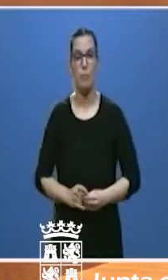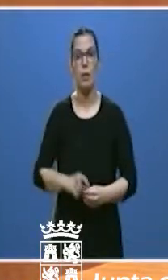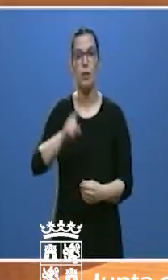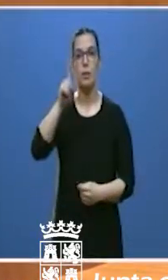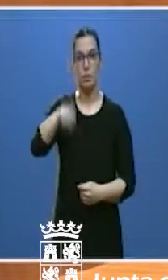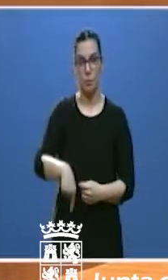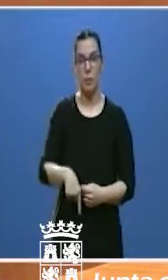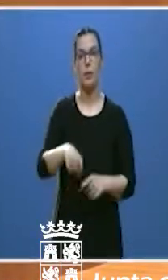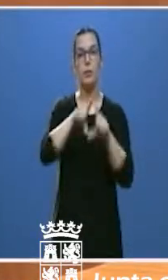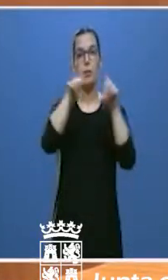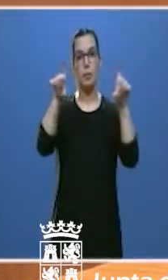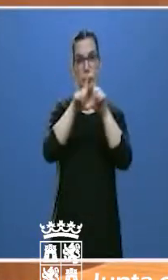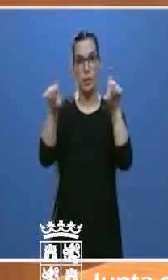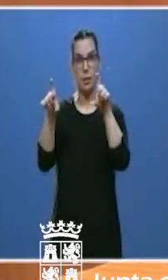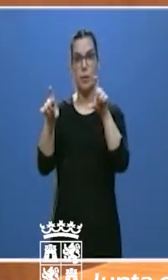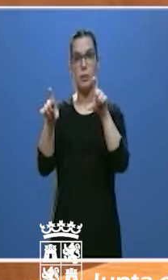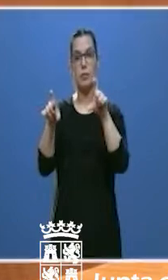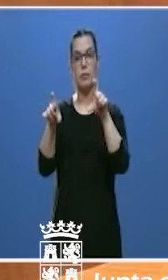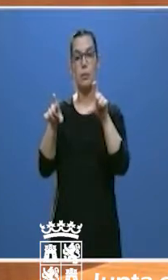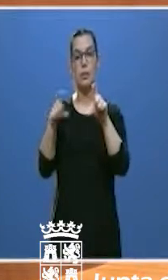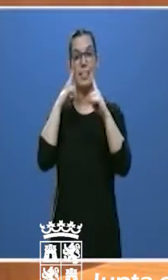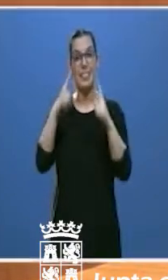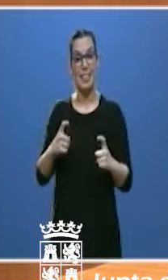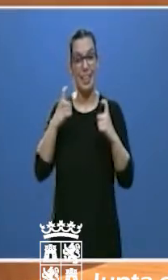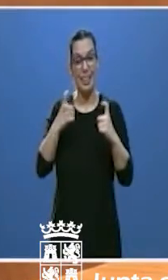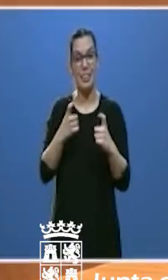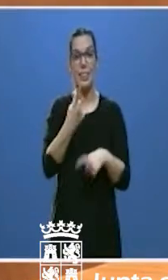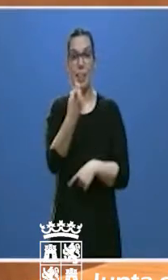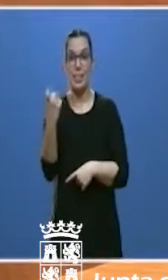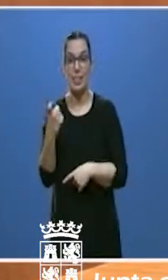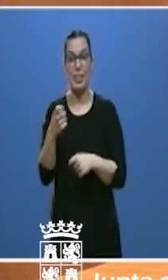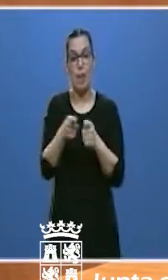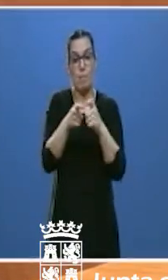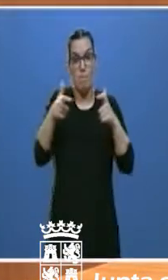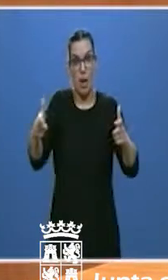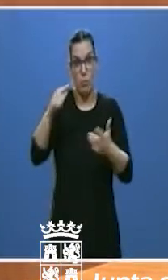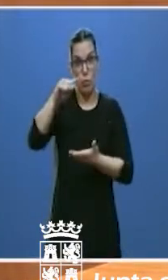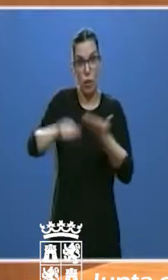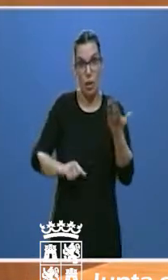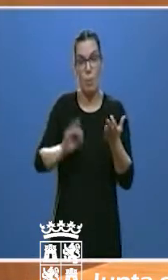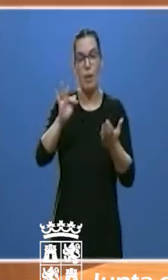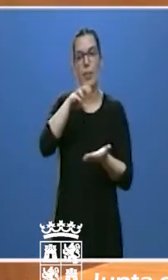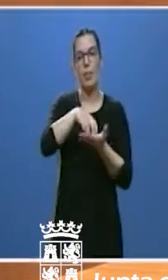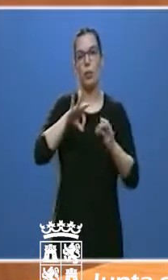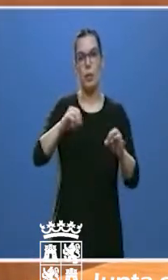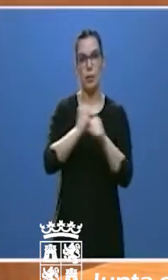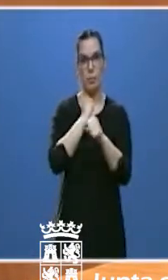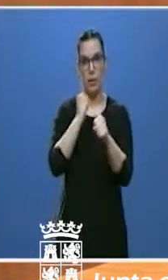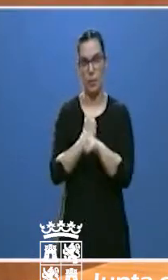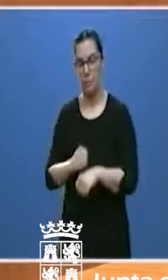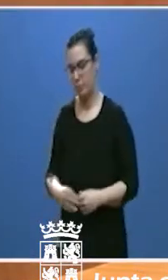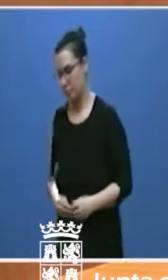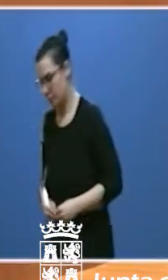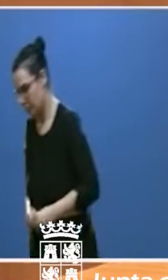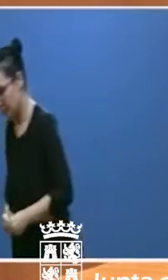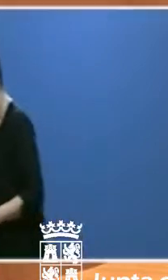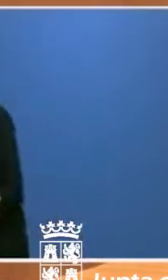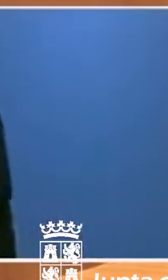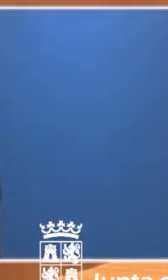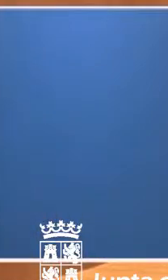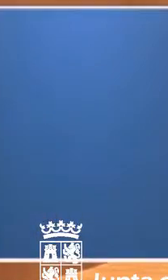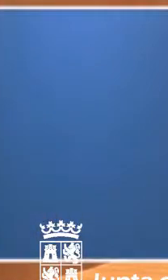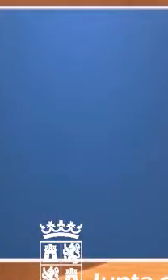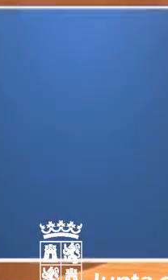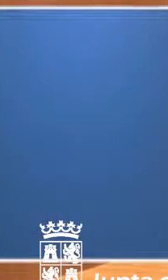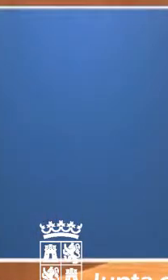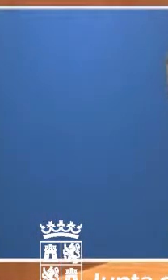ayudas a las empresas que necesiten reforzar sus plantillas y a los centros especiales de empleo. Con medidas para la